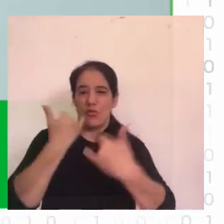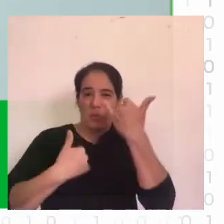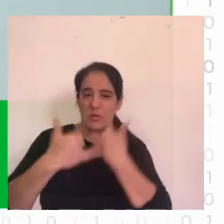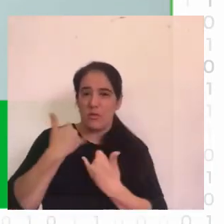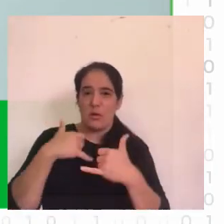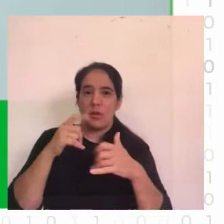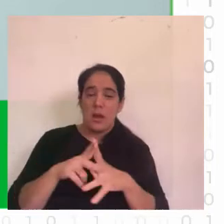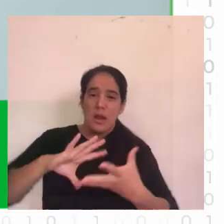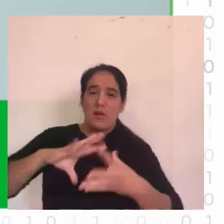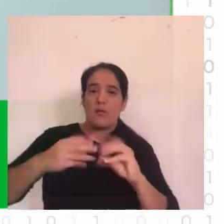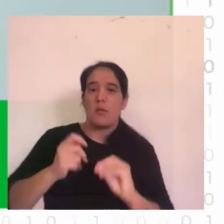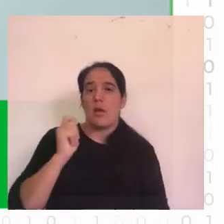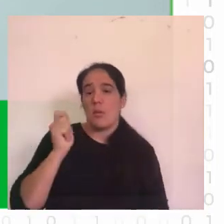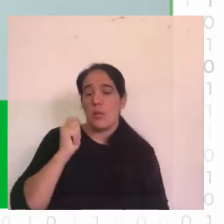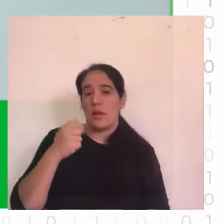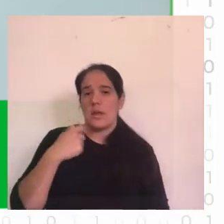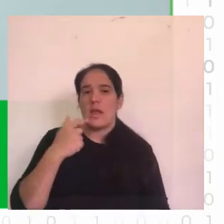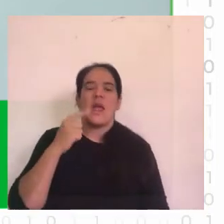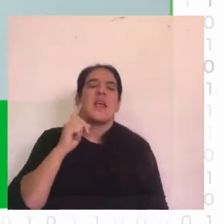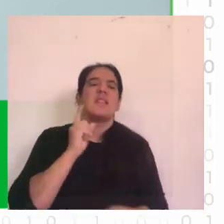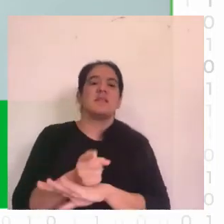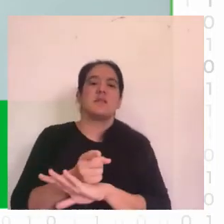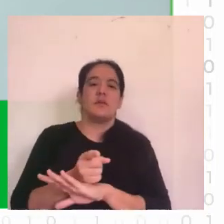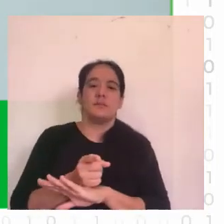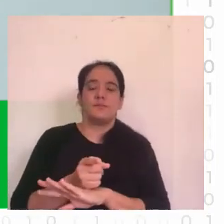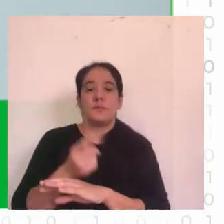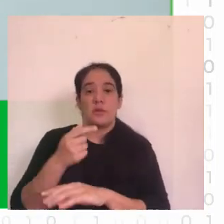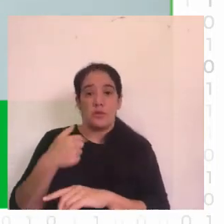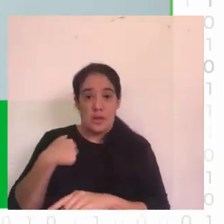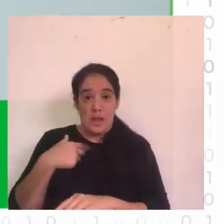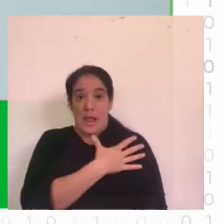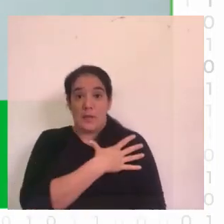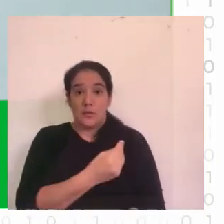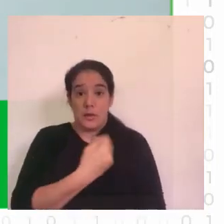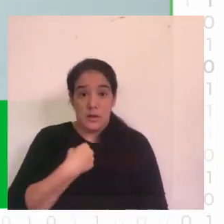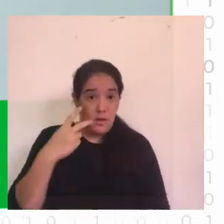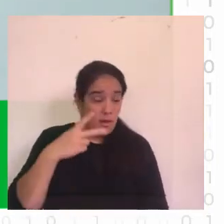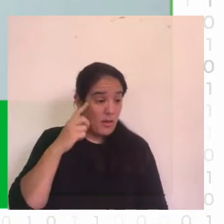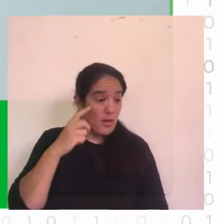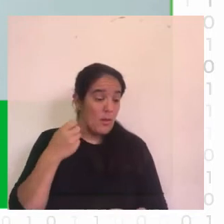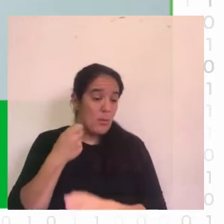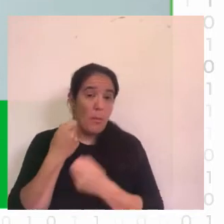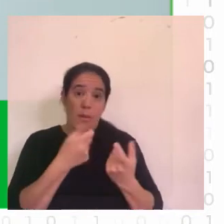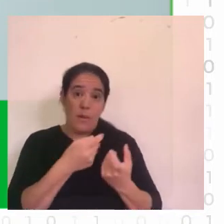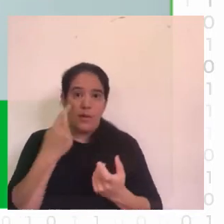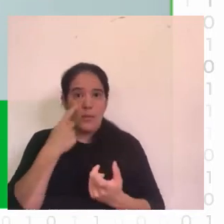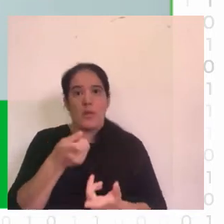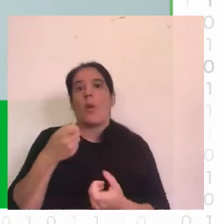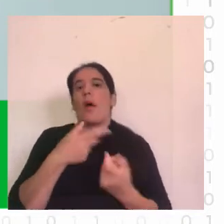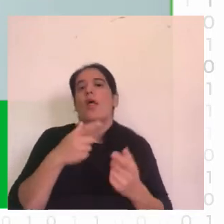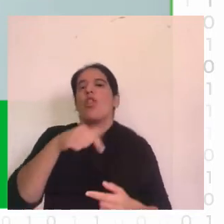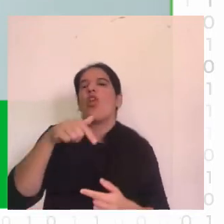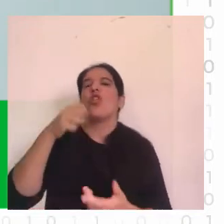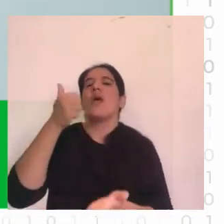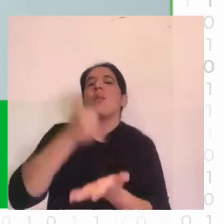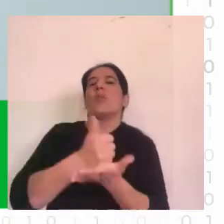eficiente de decisiones por un lado permite a las autoridades encargadas de la fiscalización identificar piscinas no regularizadas por otro